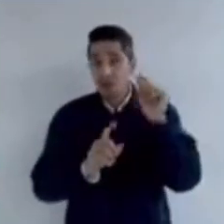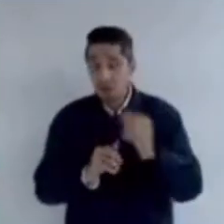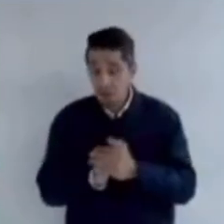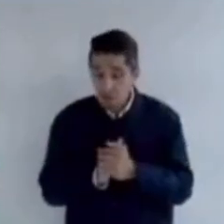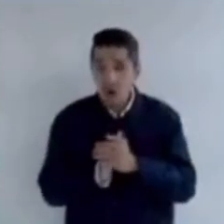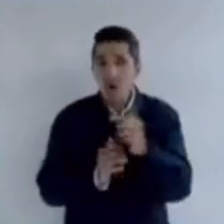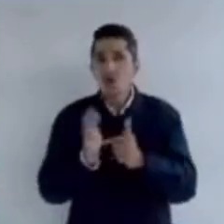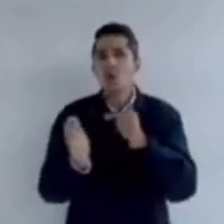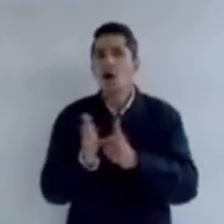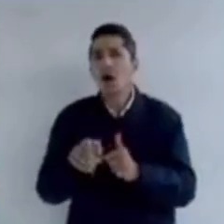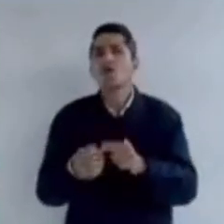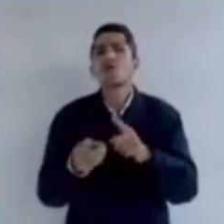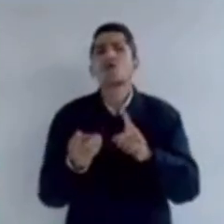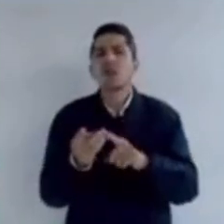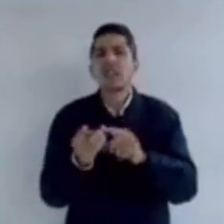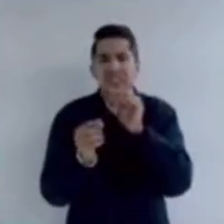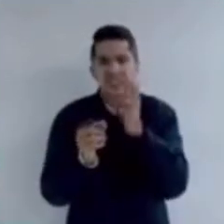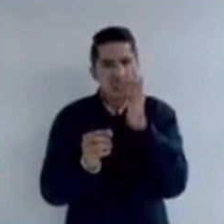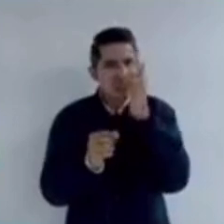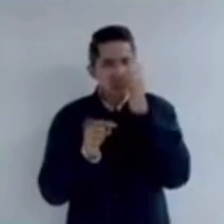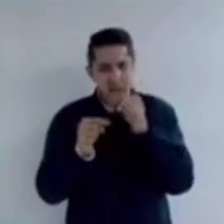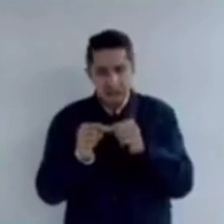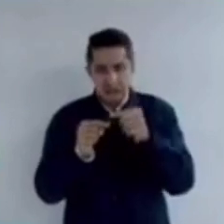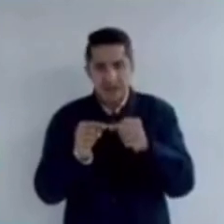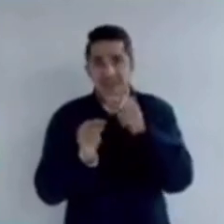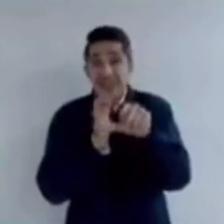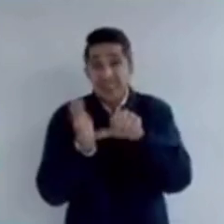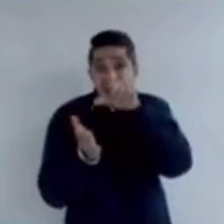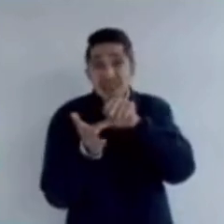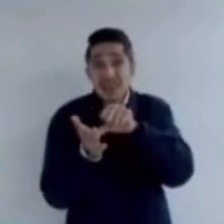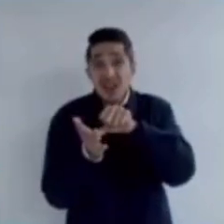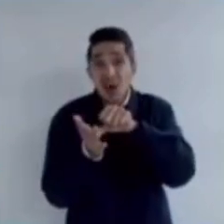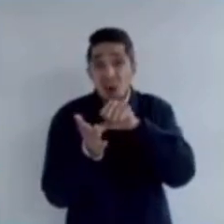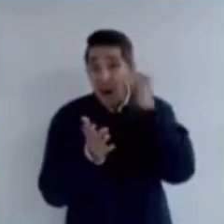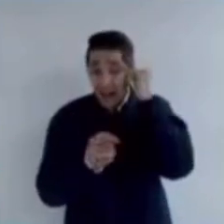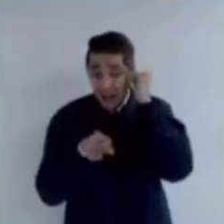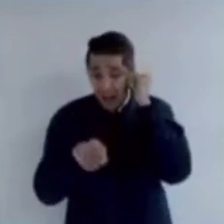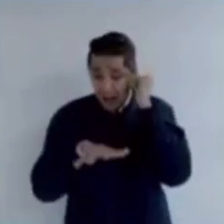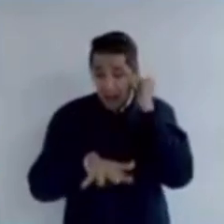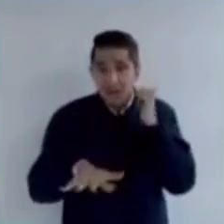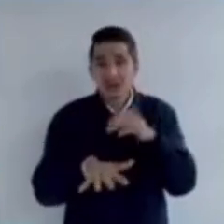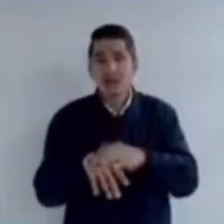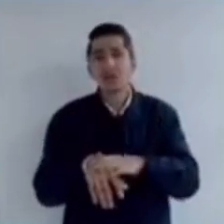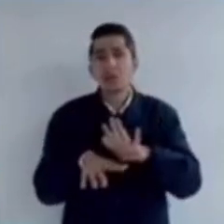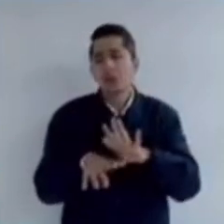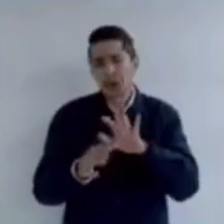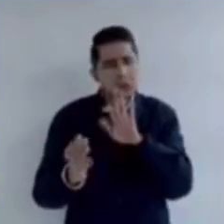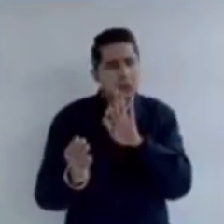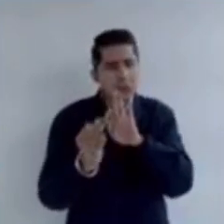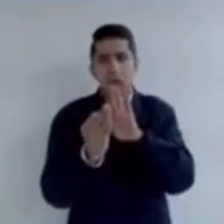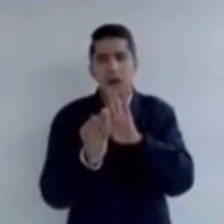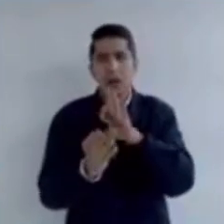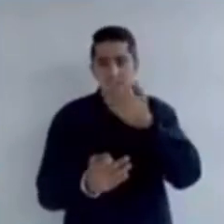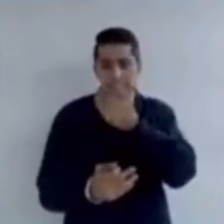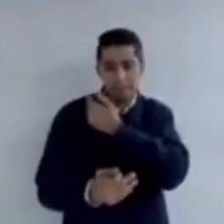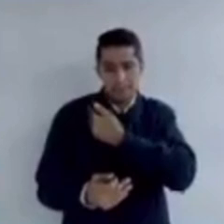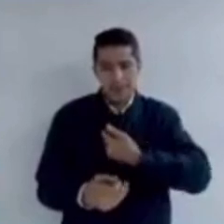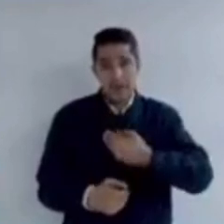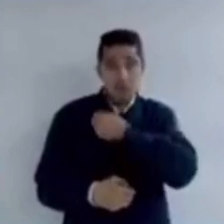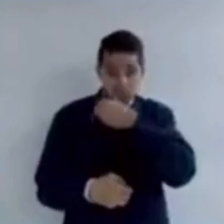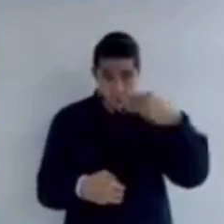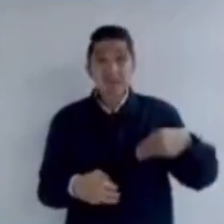los hechos se ubica a unas cuadras del centro de la población, cerca de las instalaciones de la presidencia